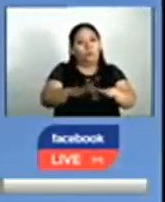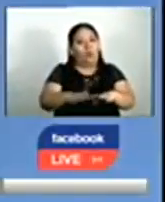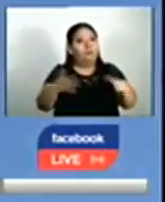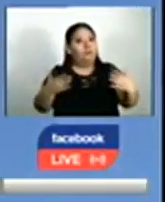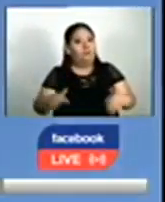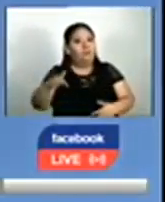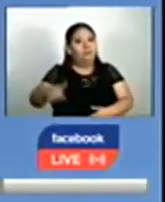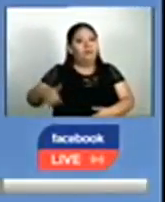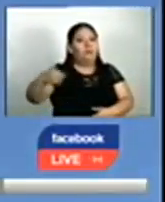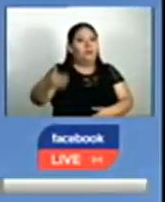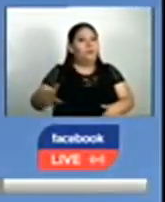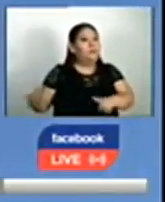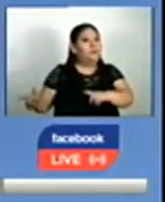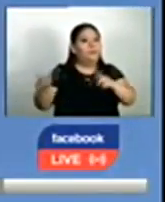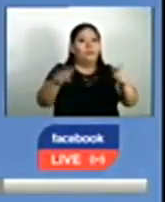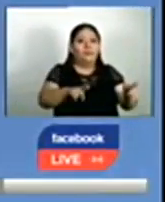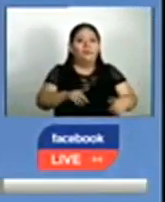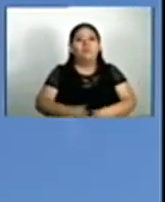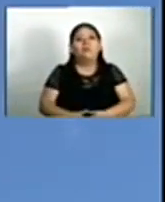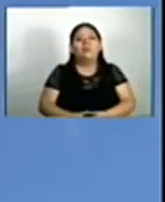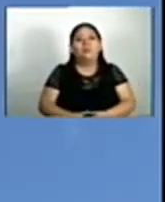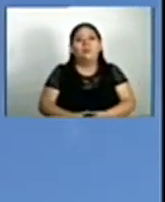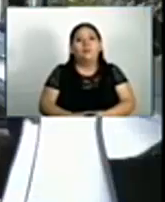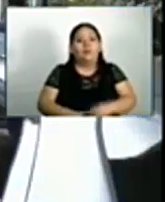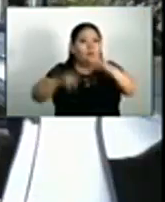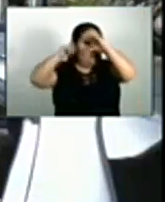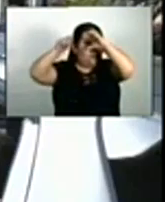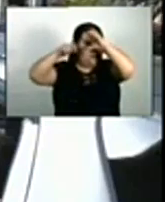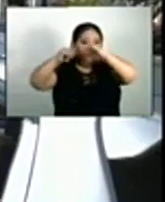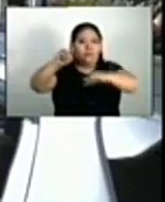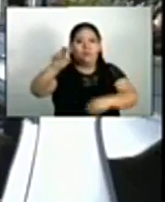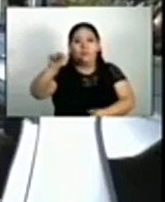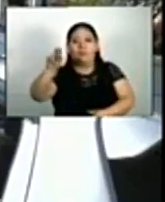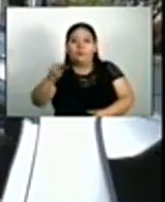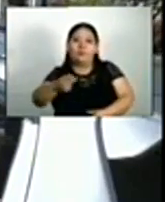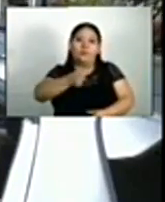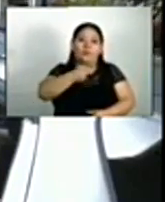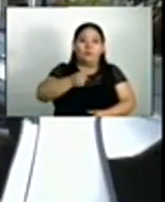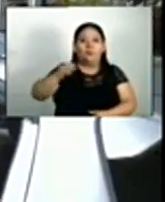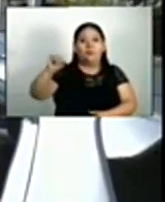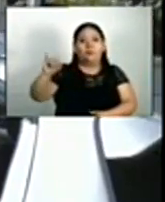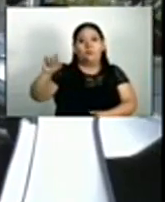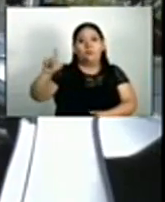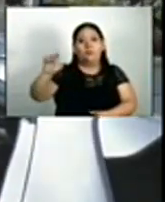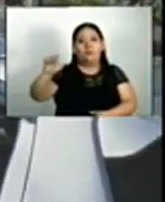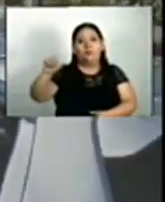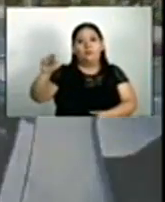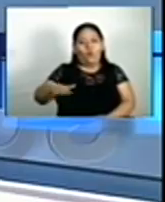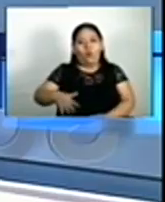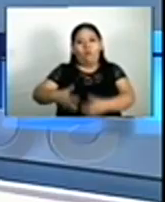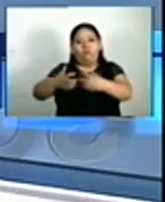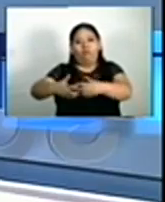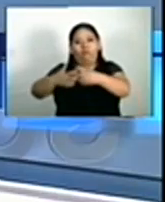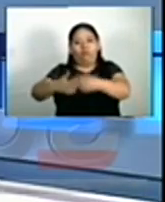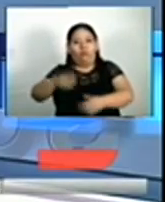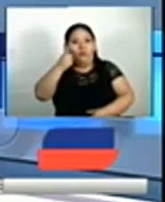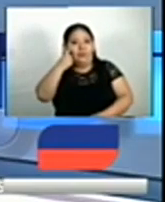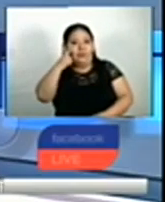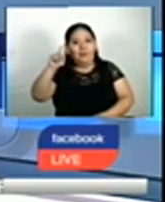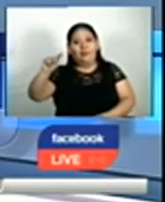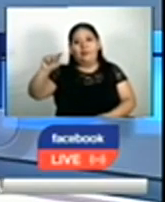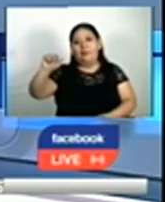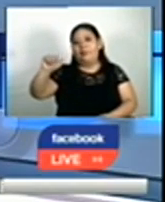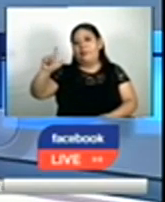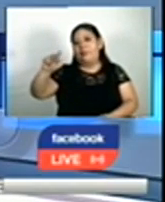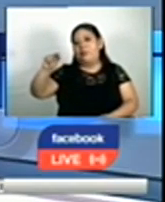cierre de este año. Con imágenes de Juan Castellanos, un reporte de Iliana Leyva para Noticiero. La libertad,